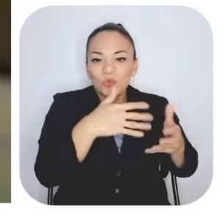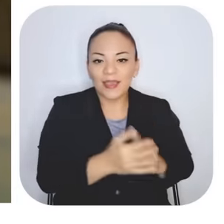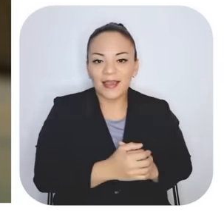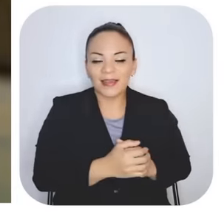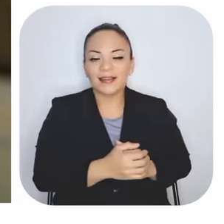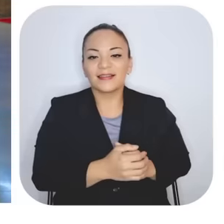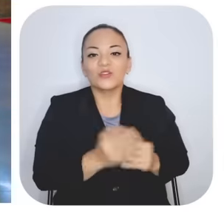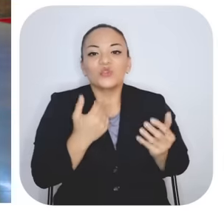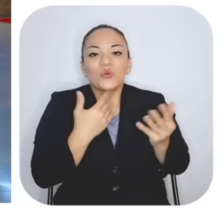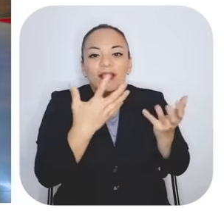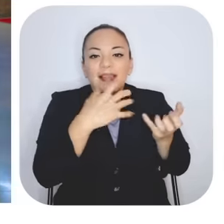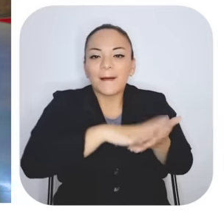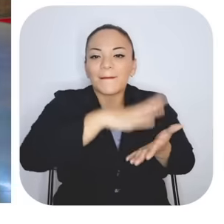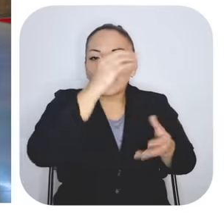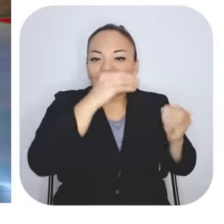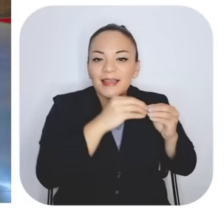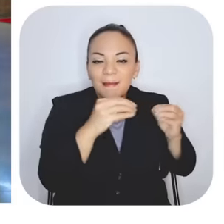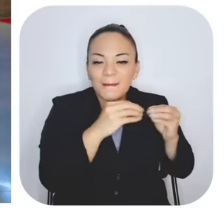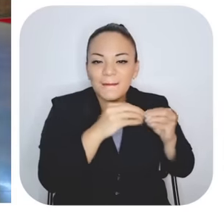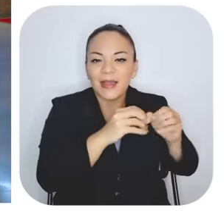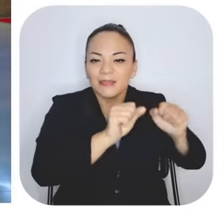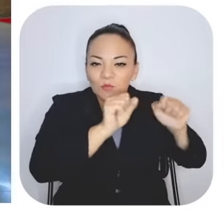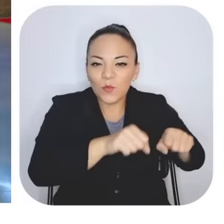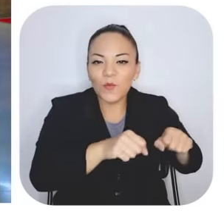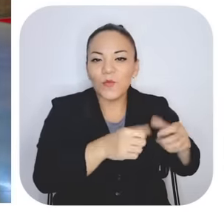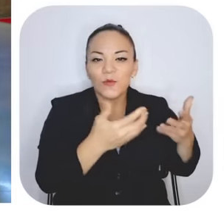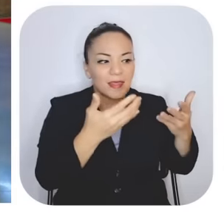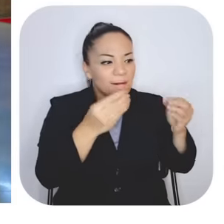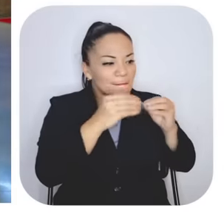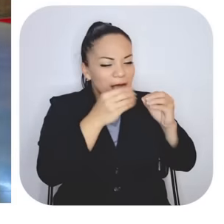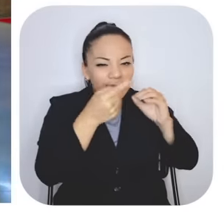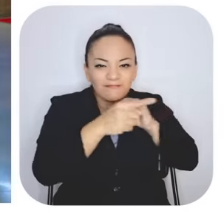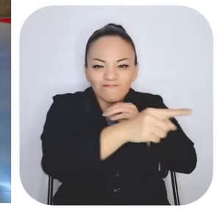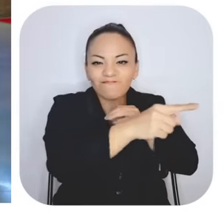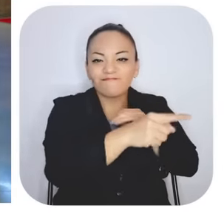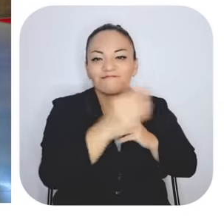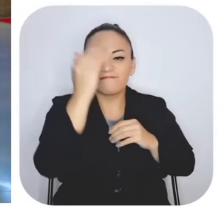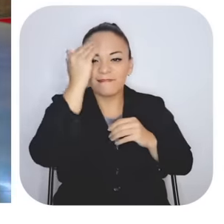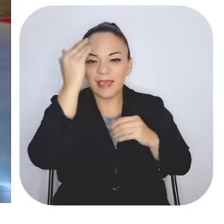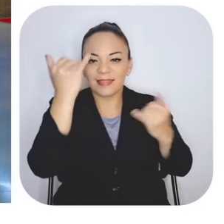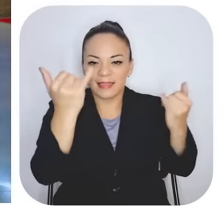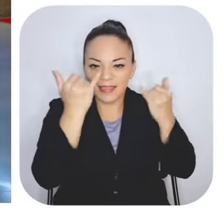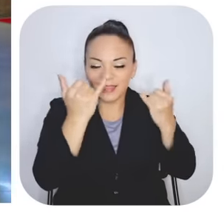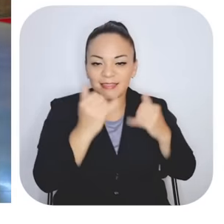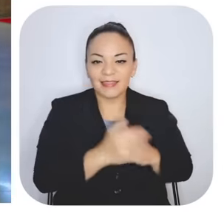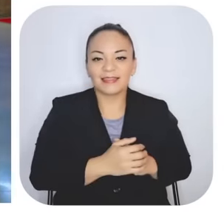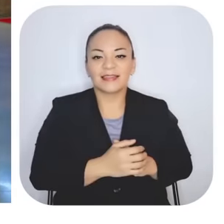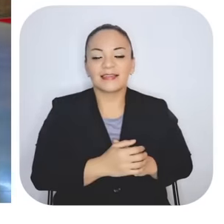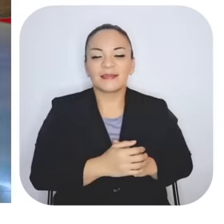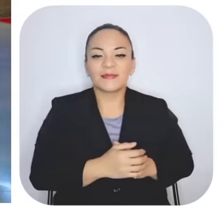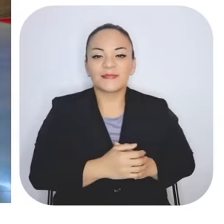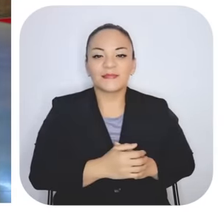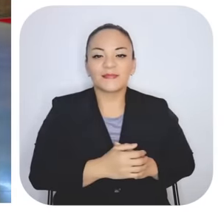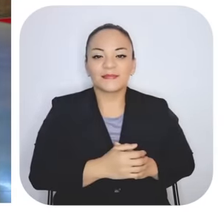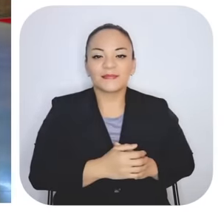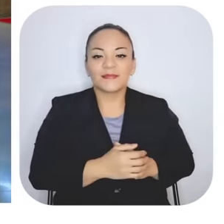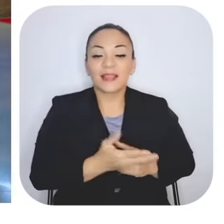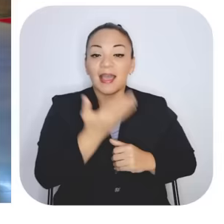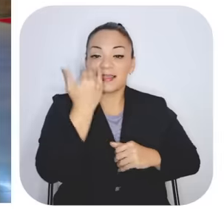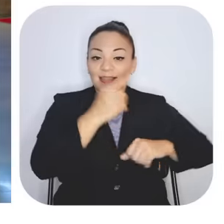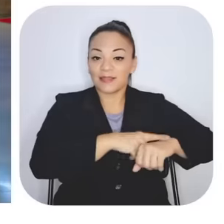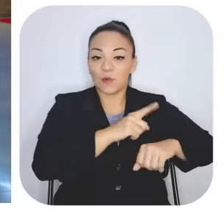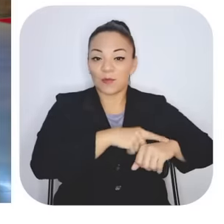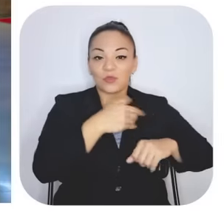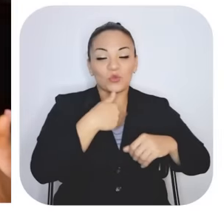aprender más allá. Esa es mi mente, entonces como que en ese